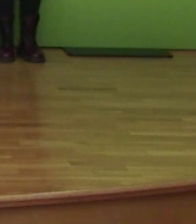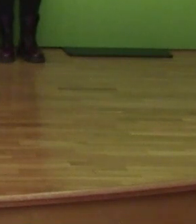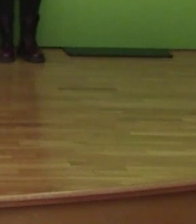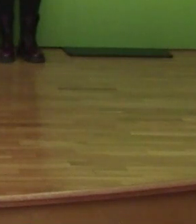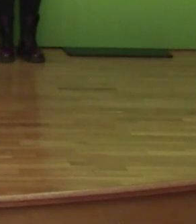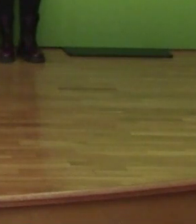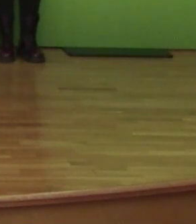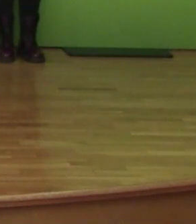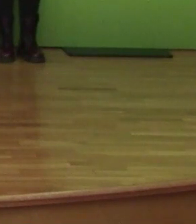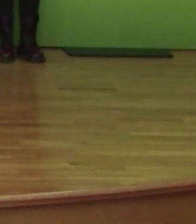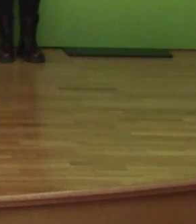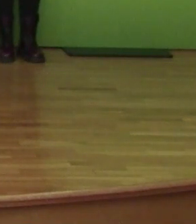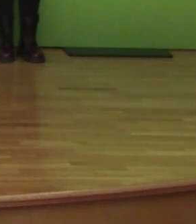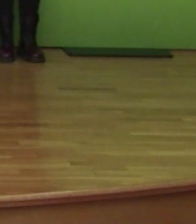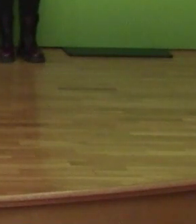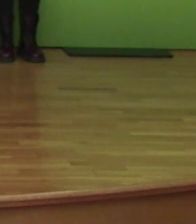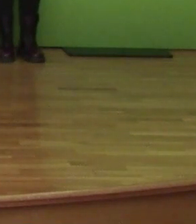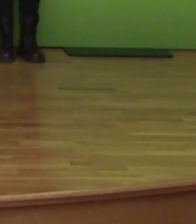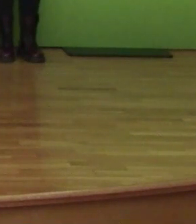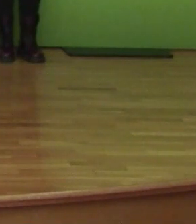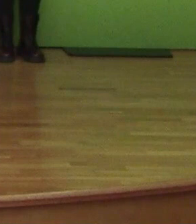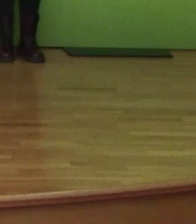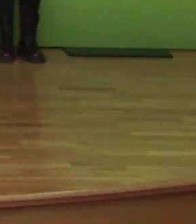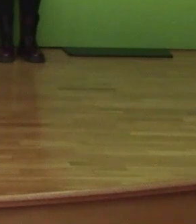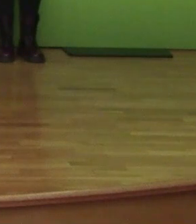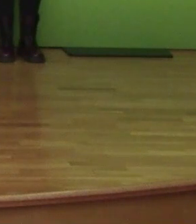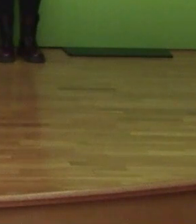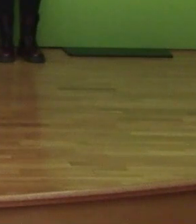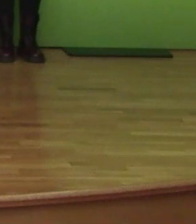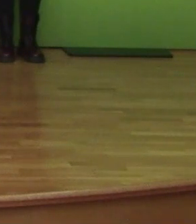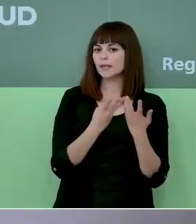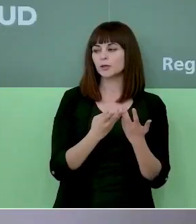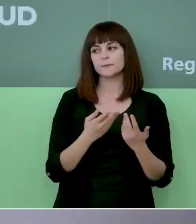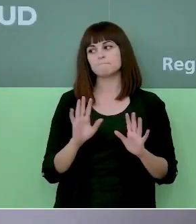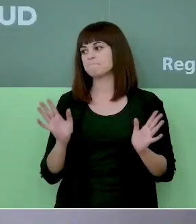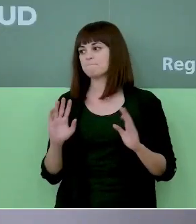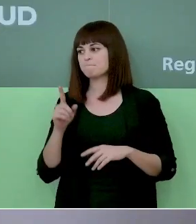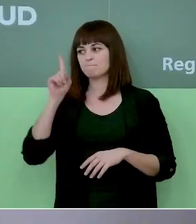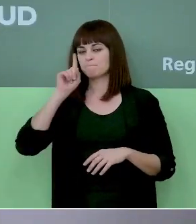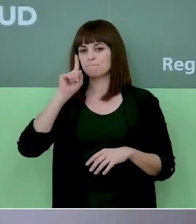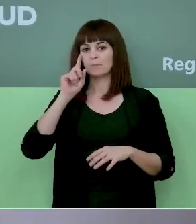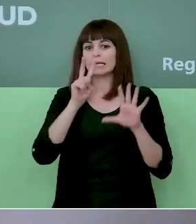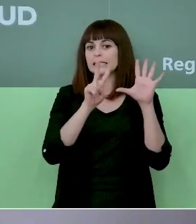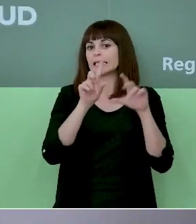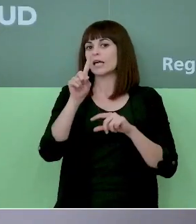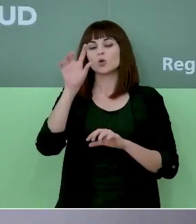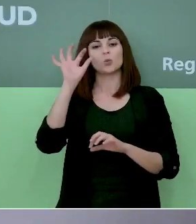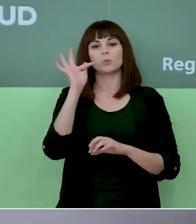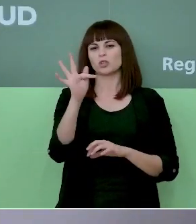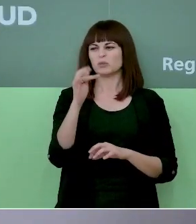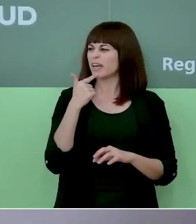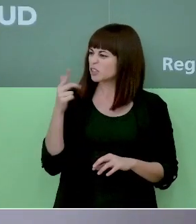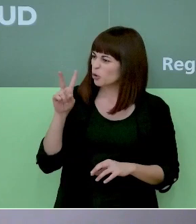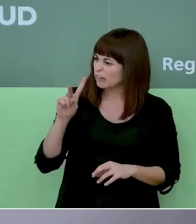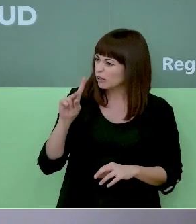21 positivos, cuáles son trabajadores? ¿Cuántos son trabajadores? No tengo... 71 positivos. He dicho